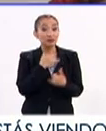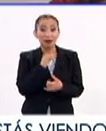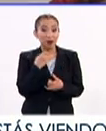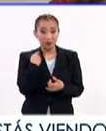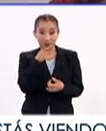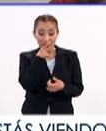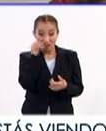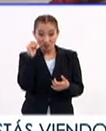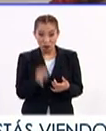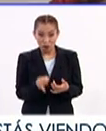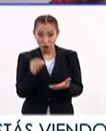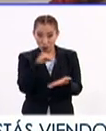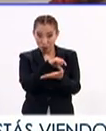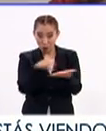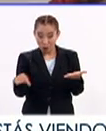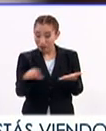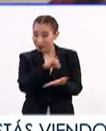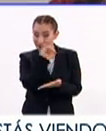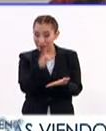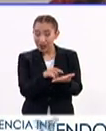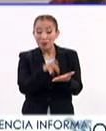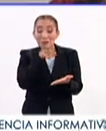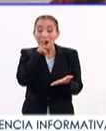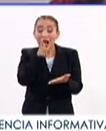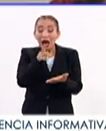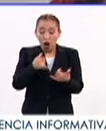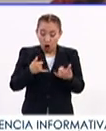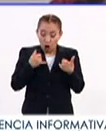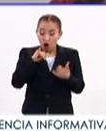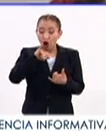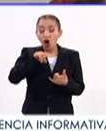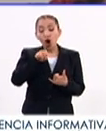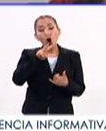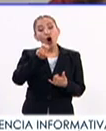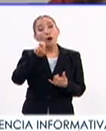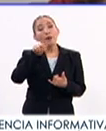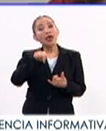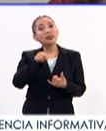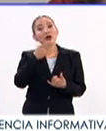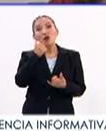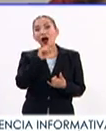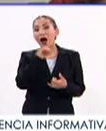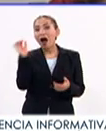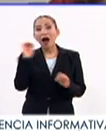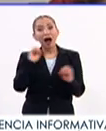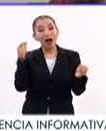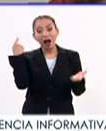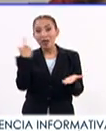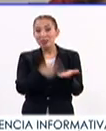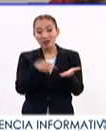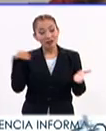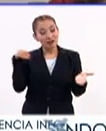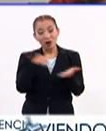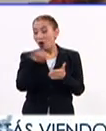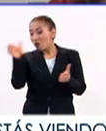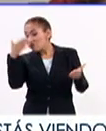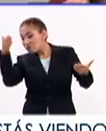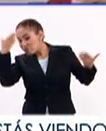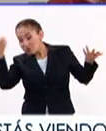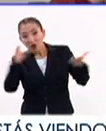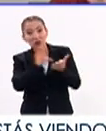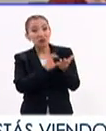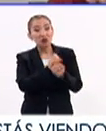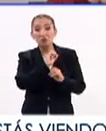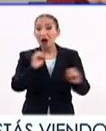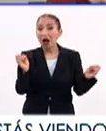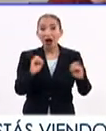en su texto y la palabra joven, el concepto joven, siquiera estaba en algún otro lado de